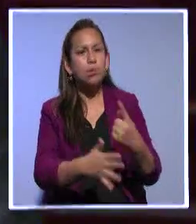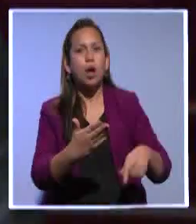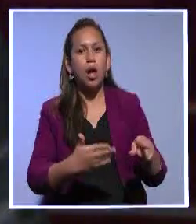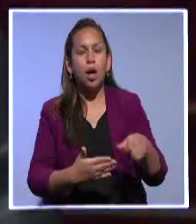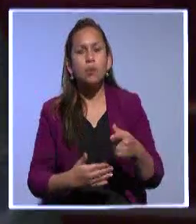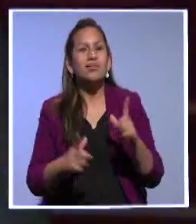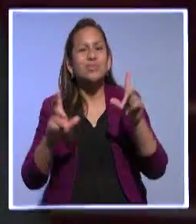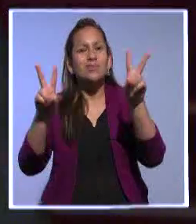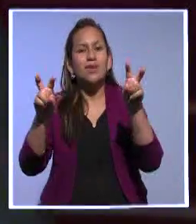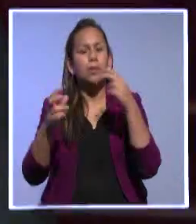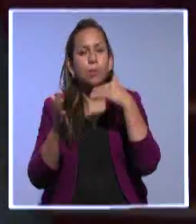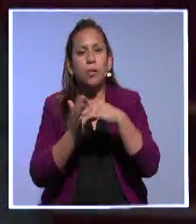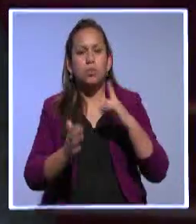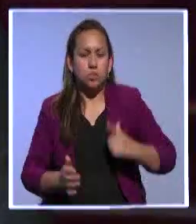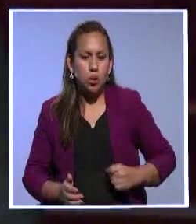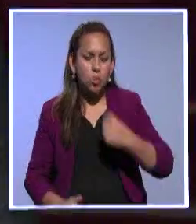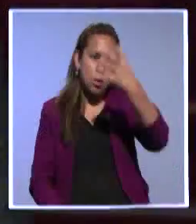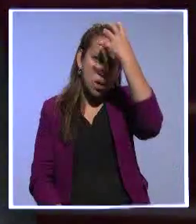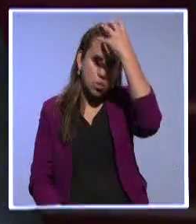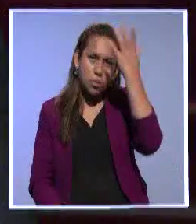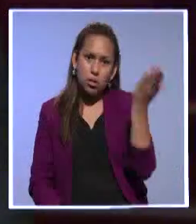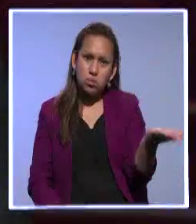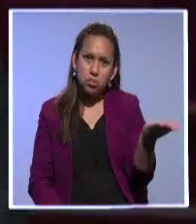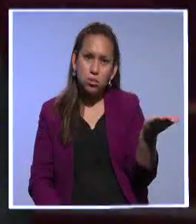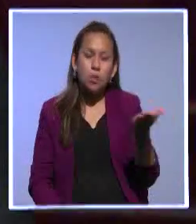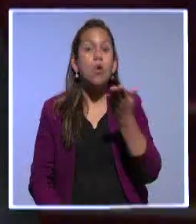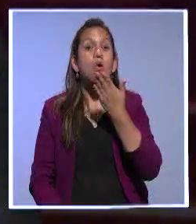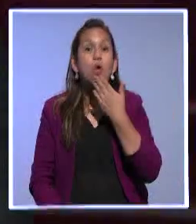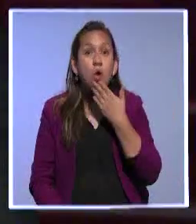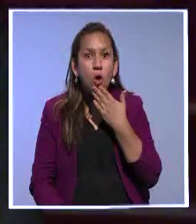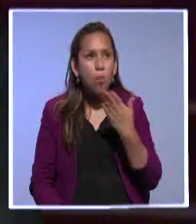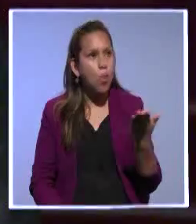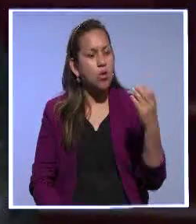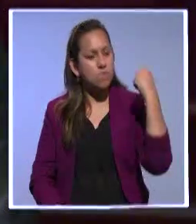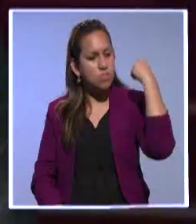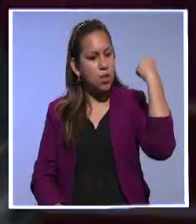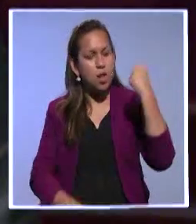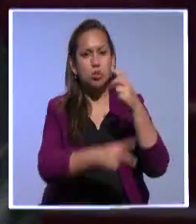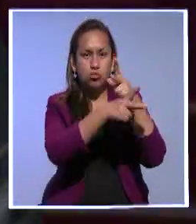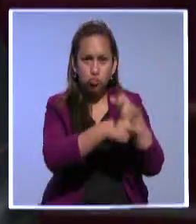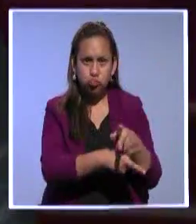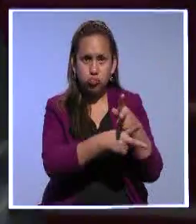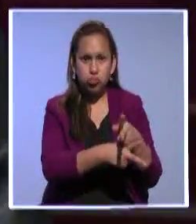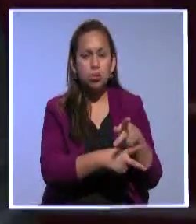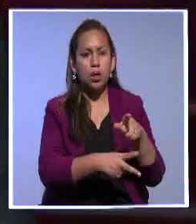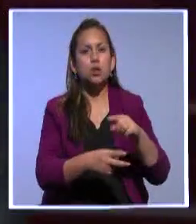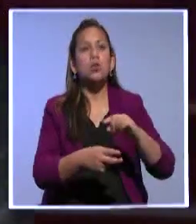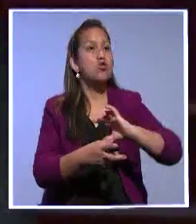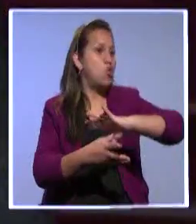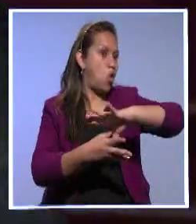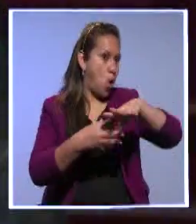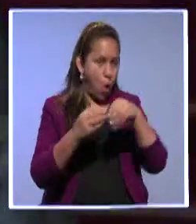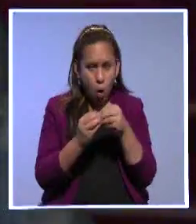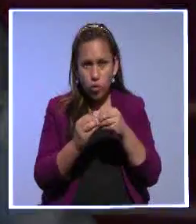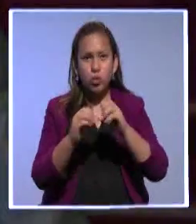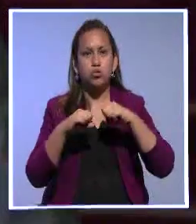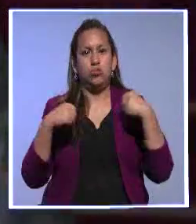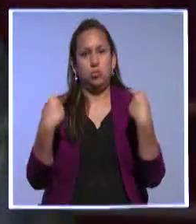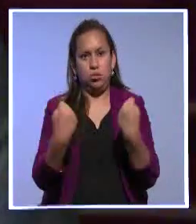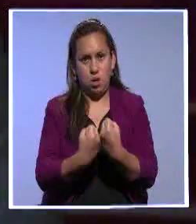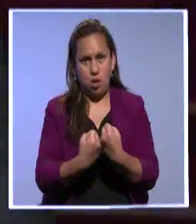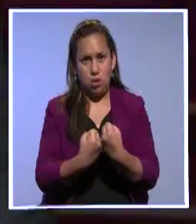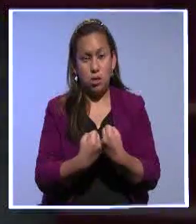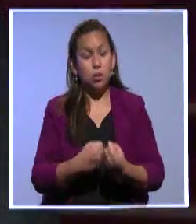educación, cómo vamos a sostener todo este gran conjunto de derechos, nosotros llamamos acumulación social originaria, es decir, le hemos